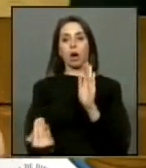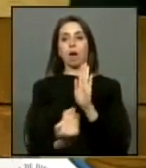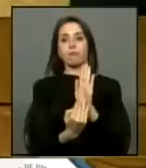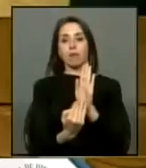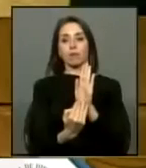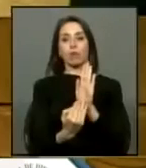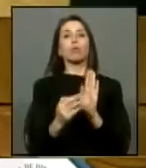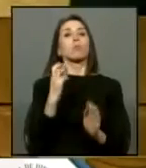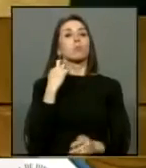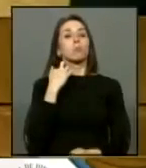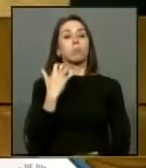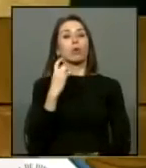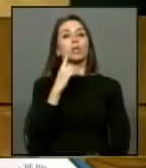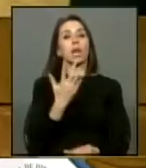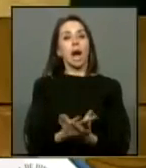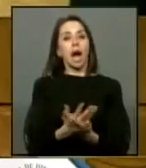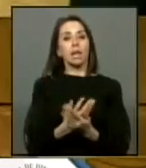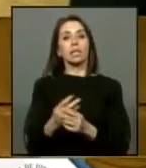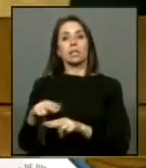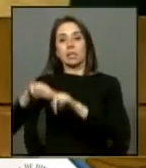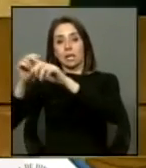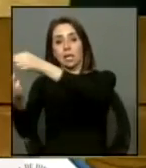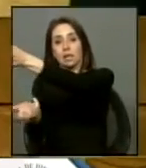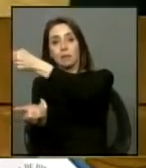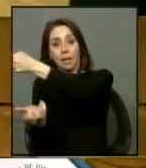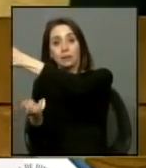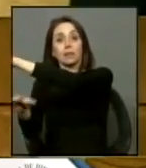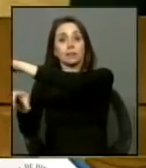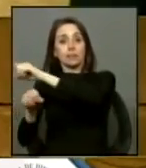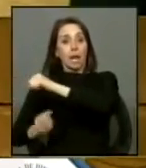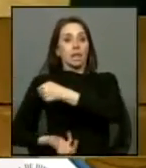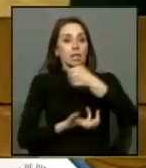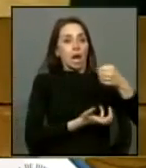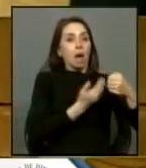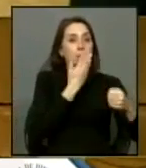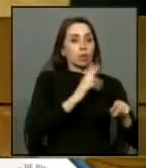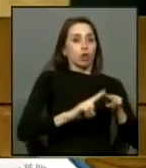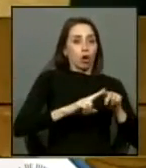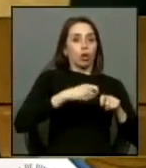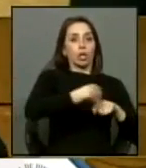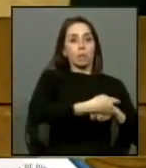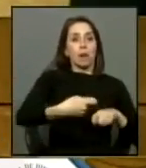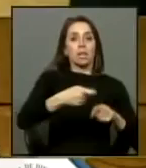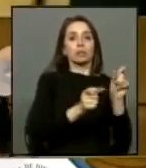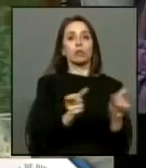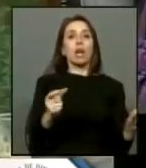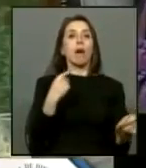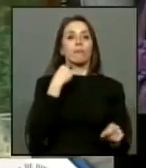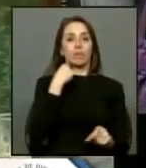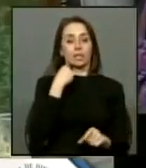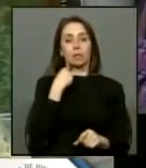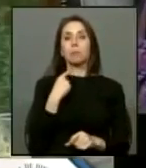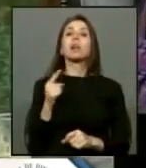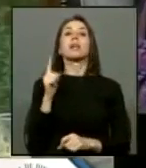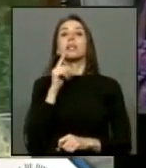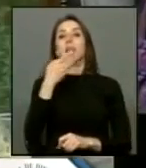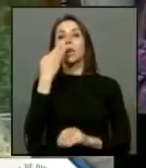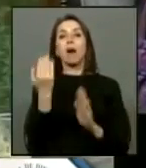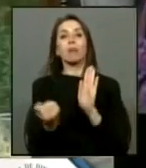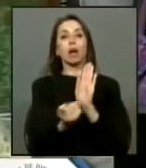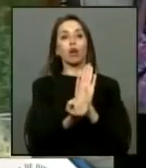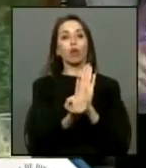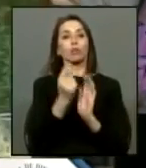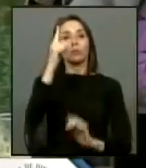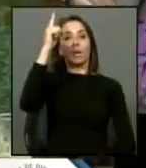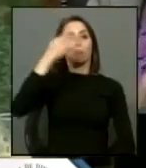porque tenemos que reinvertir en mejores reparaciones para nuestras víctimas he dicho presidente muchas gracias para hablar en contra de la resolución ha